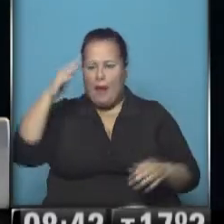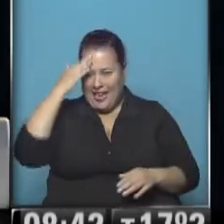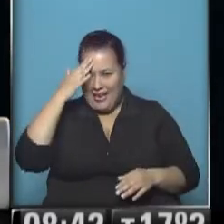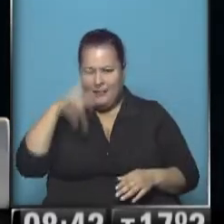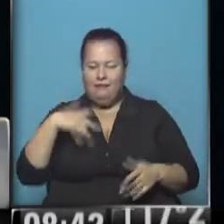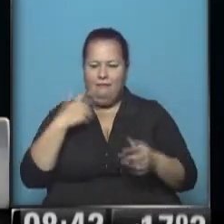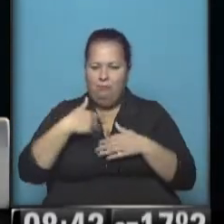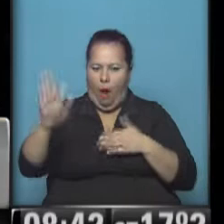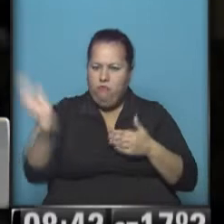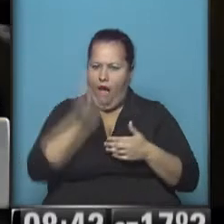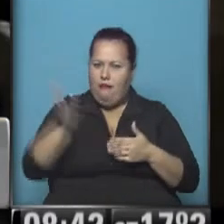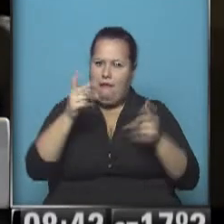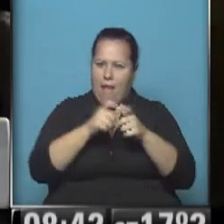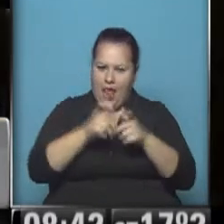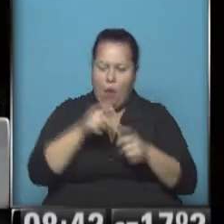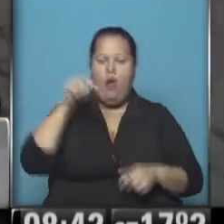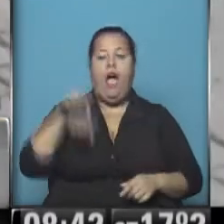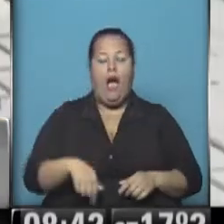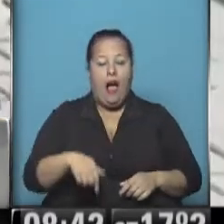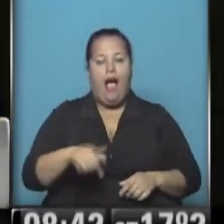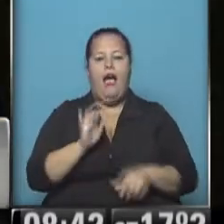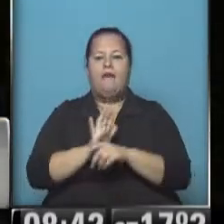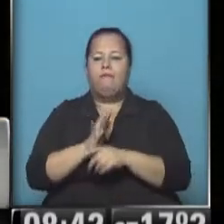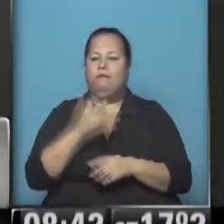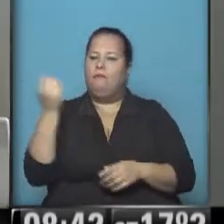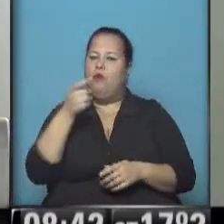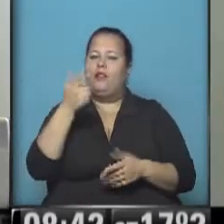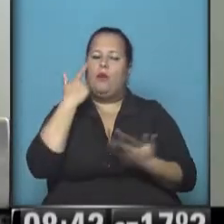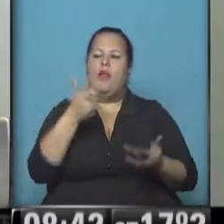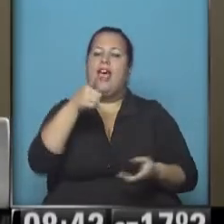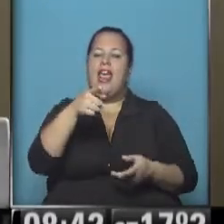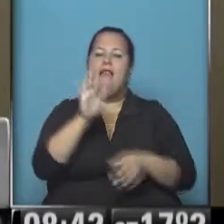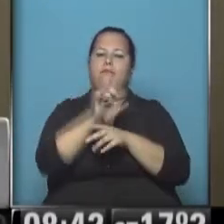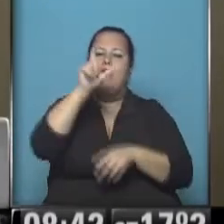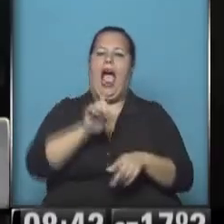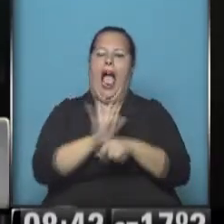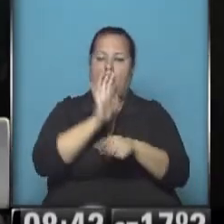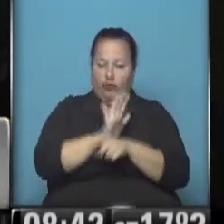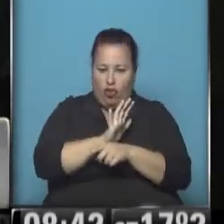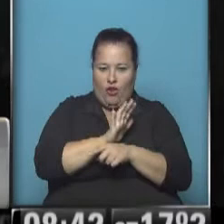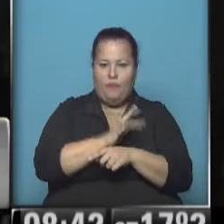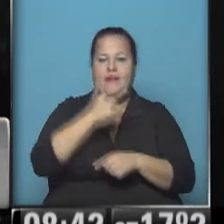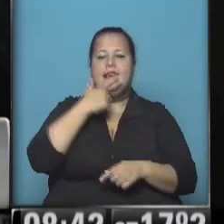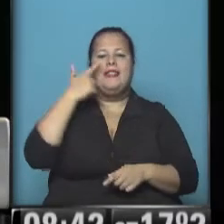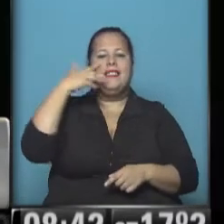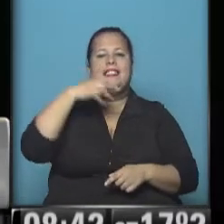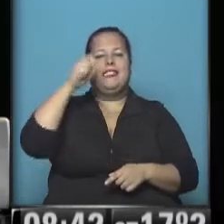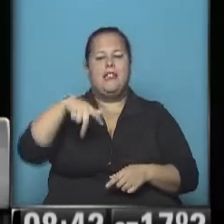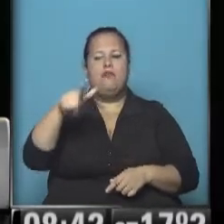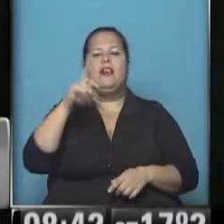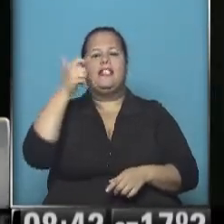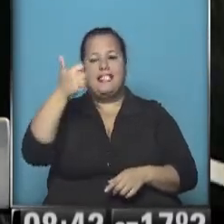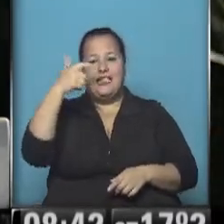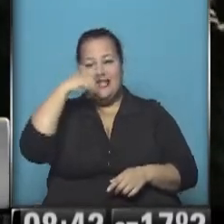Las está sacando una detrás de otra. Y aquí es casi referencial. La película la interpreta a un actor, Simon Axler, que con 67